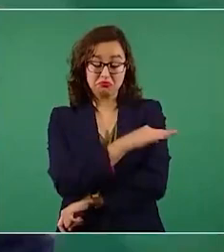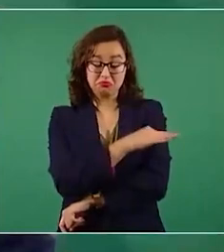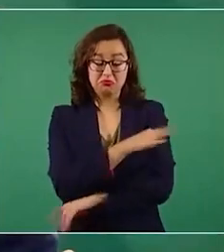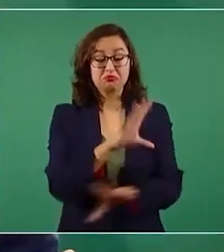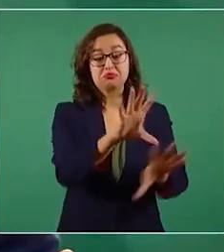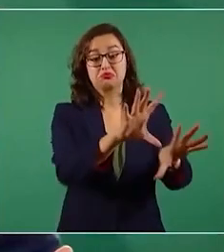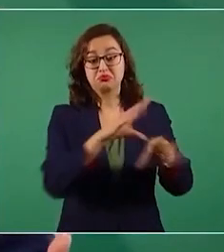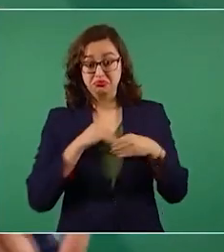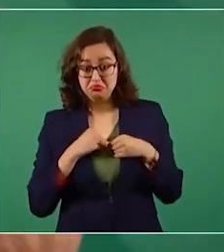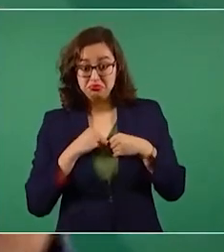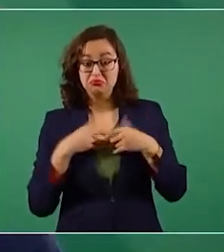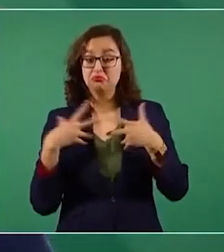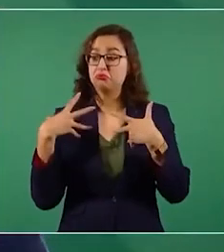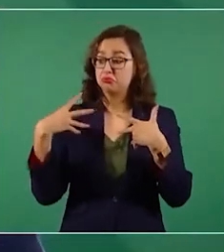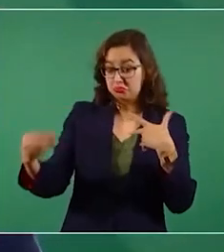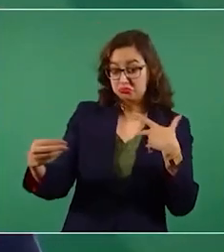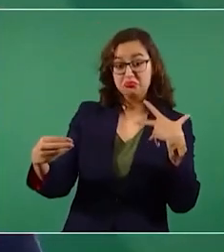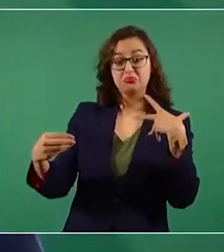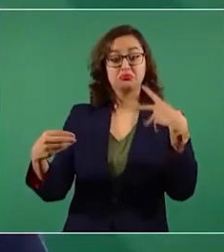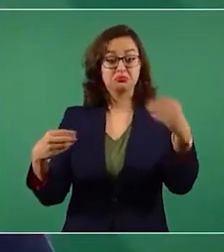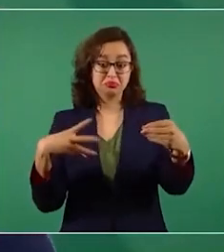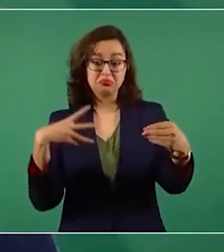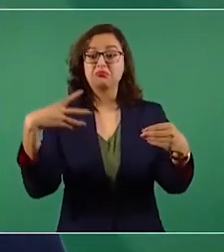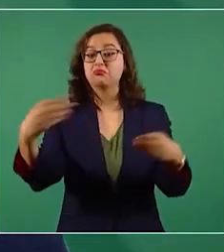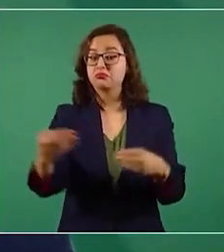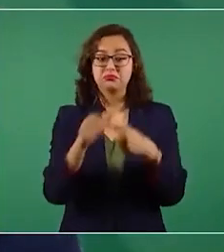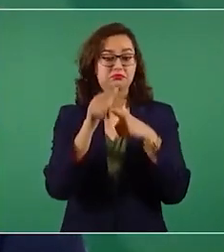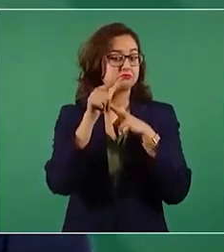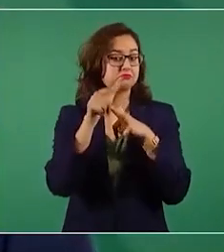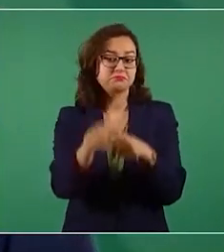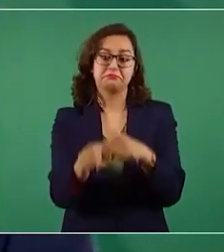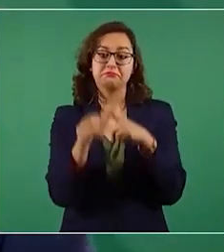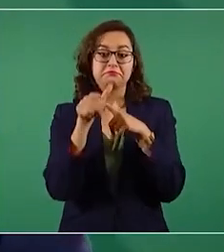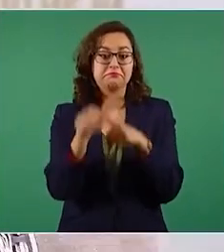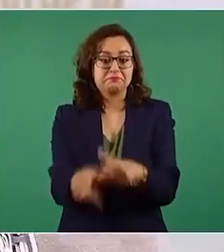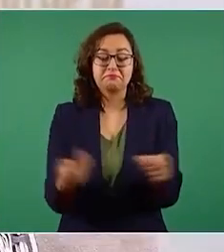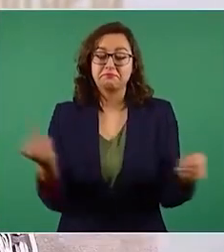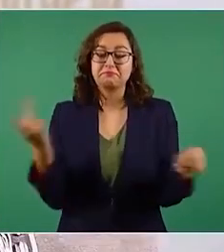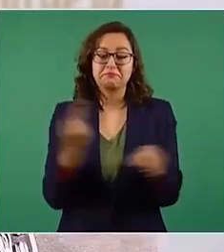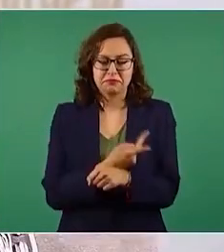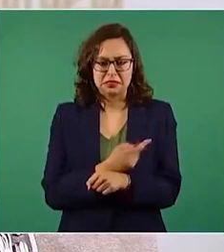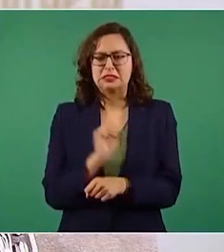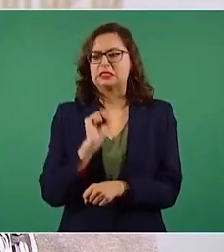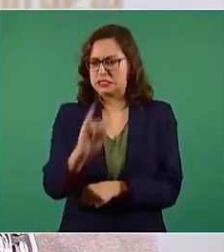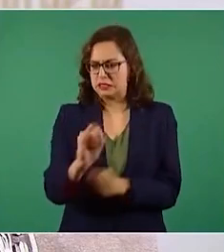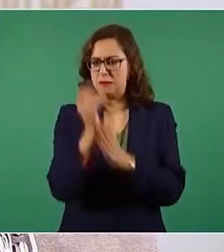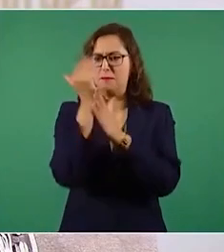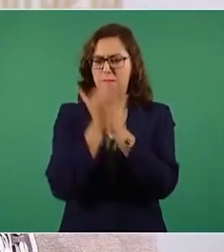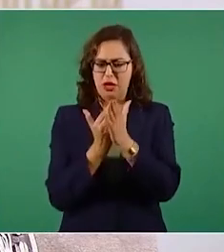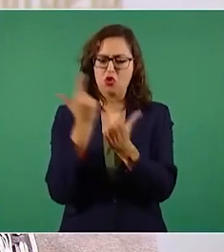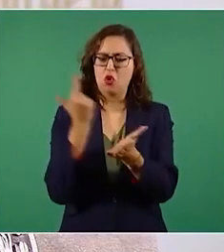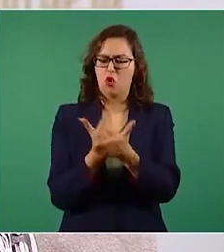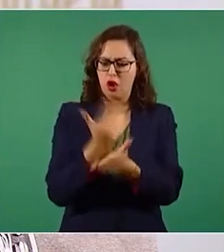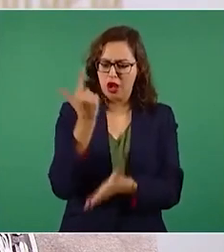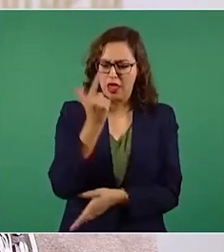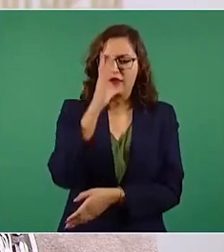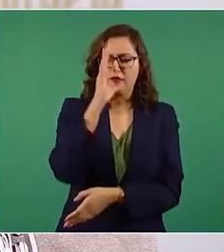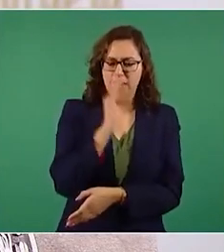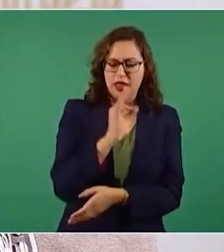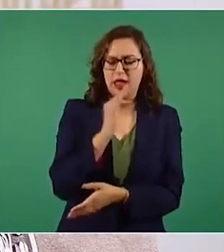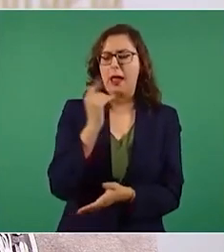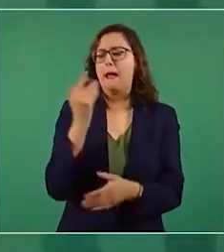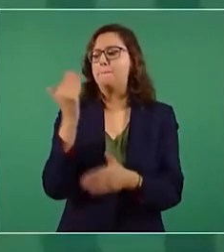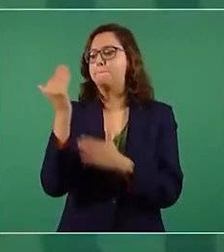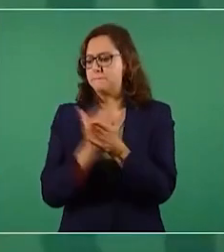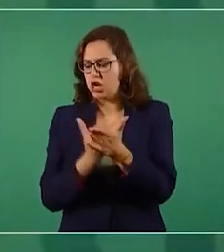contagiando, tiene menor riesgo de enfermar, menor riesgo de hospitalizarse, menor riesgo de morir, pero puede infectarse